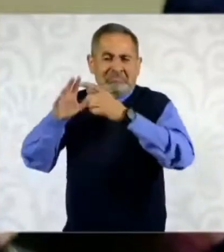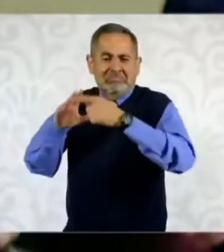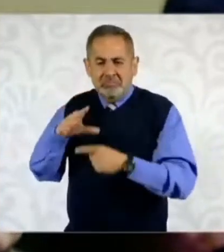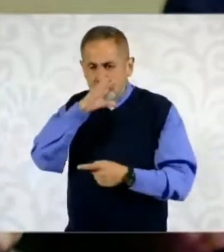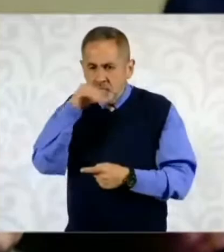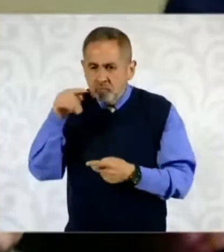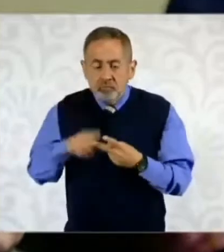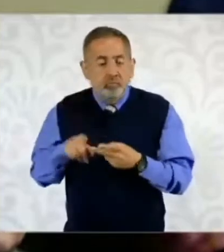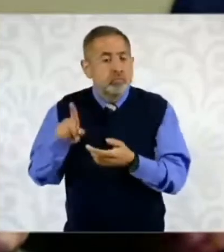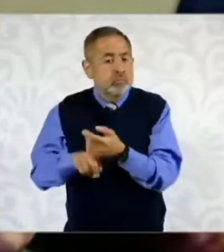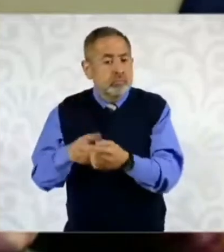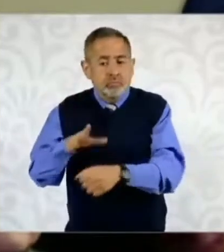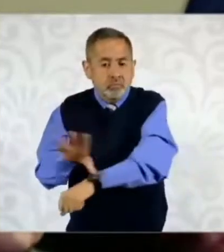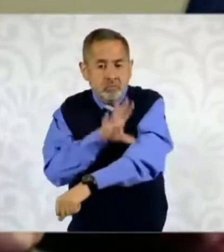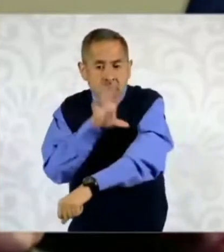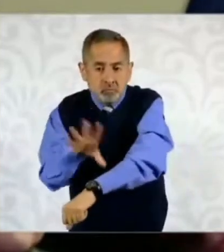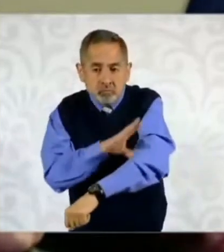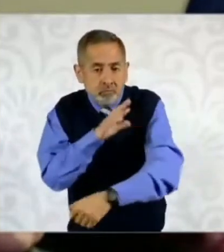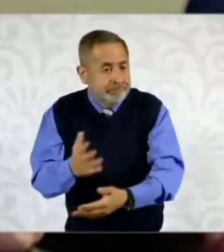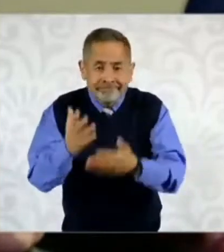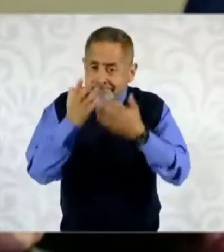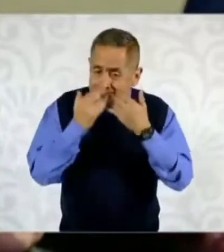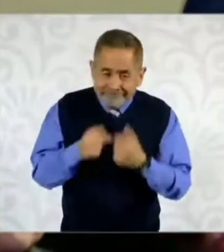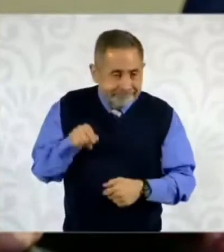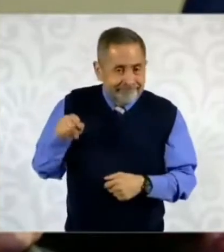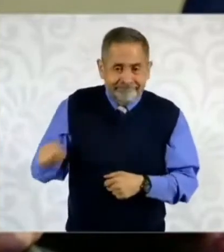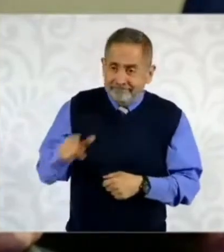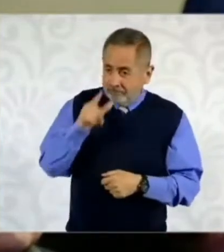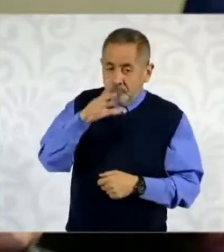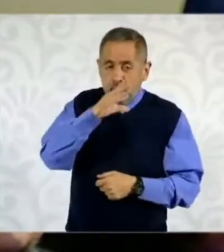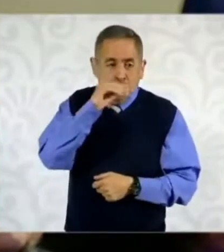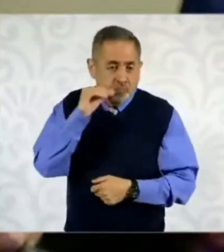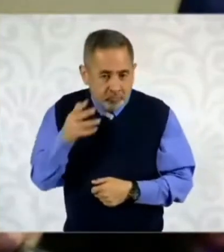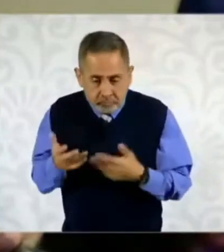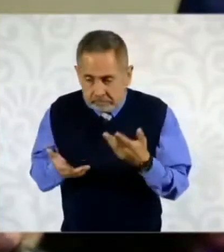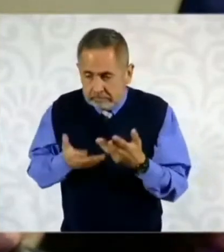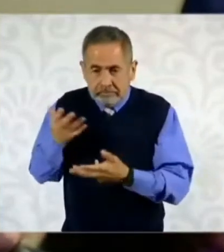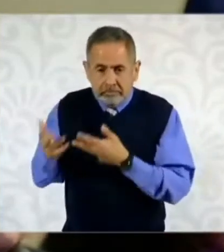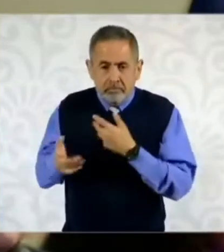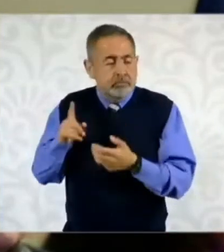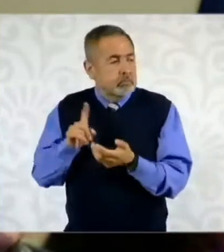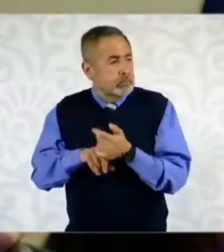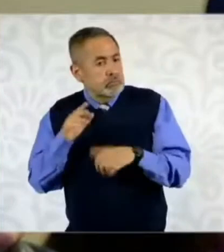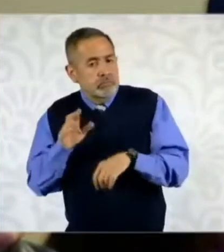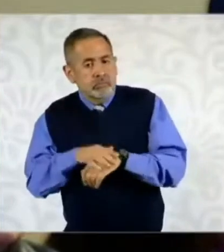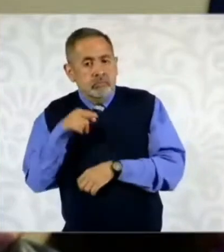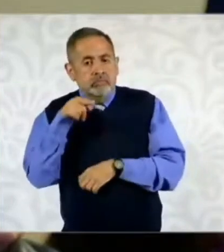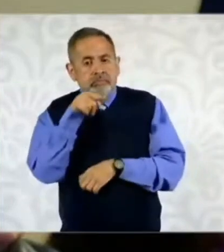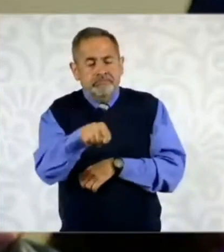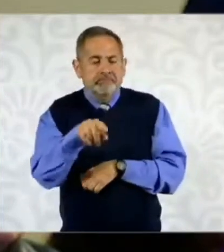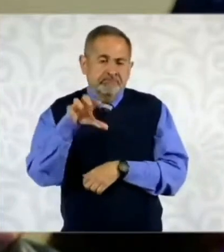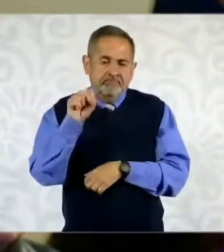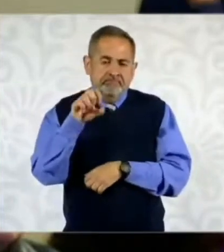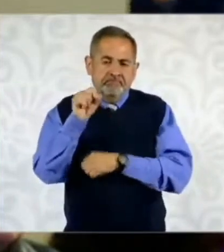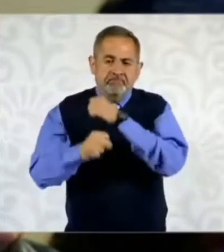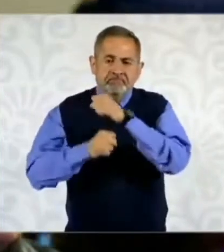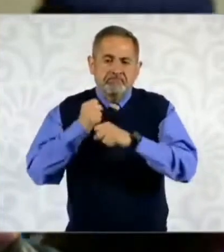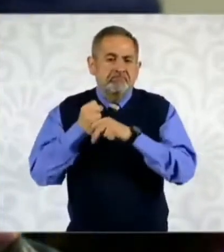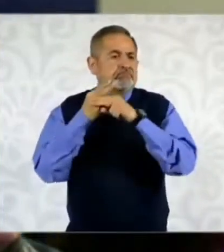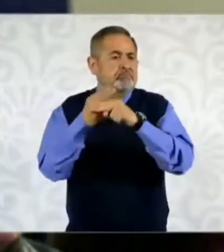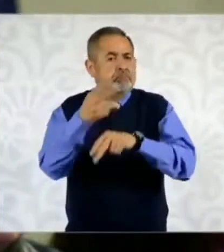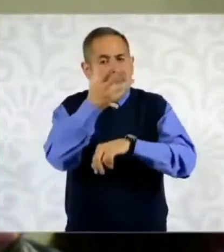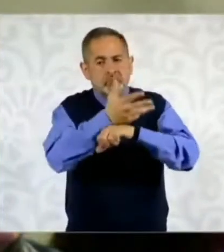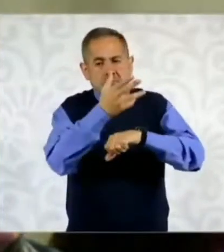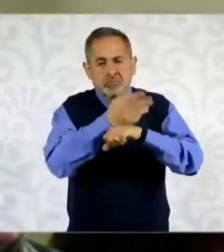Cuba asocia la emergencia energética justamente a los más de 60 años del bloqueo comercial, económico y